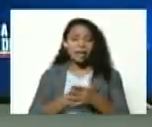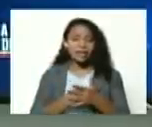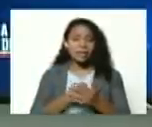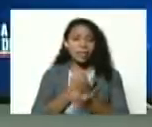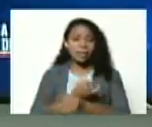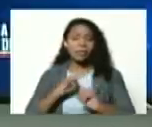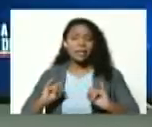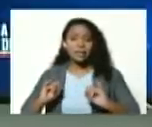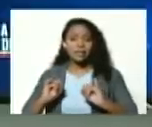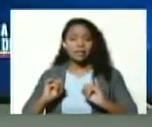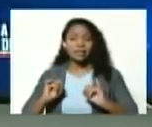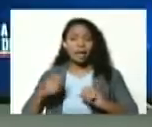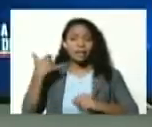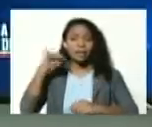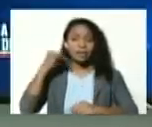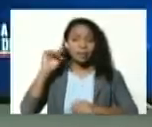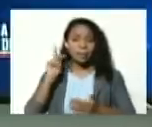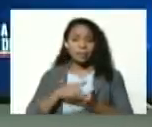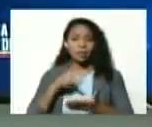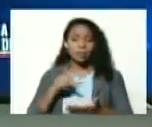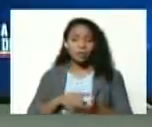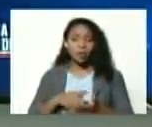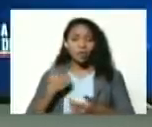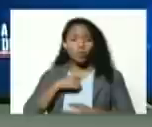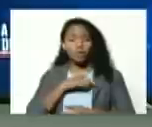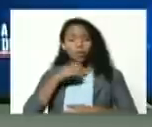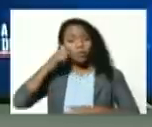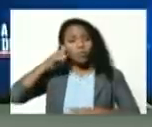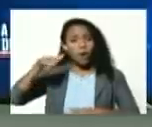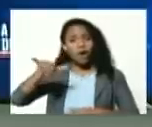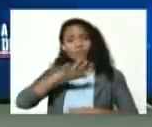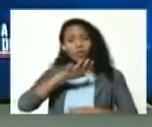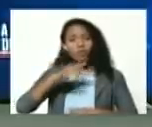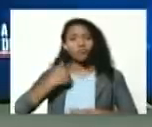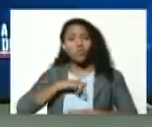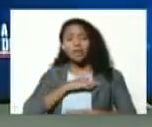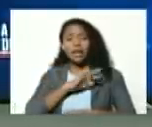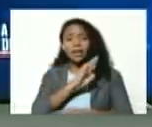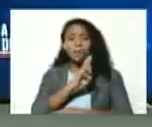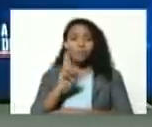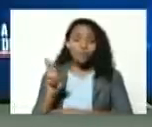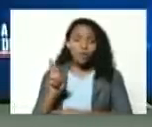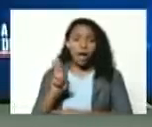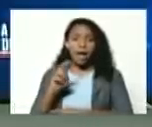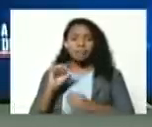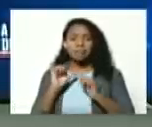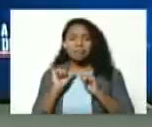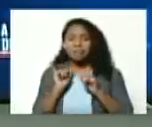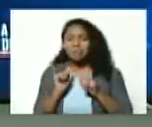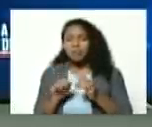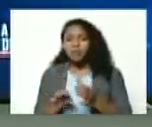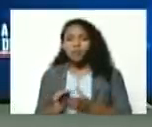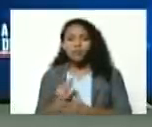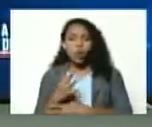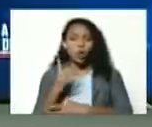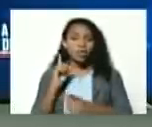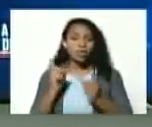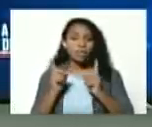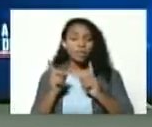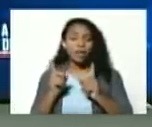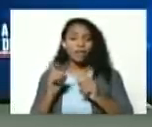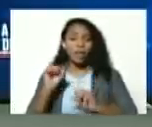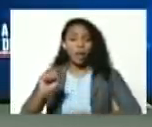de la dignidad de la existencia de nuestro pueblo de nuestra república recién fundada dependían de la